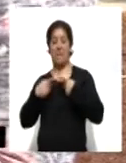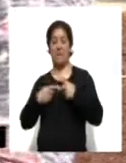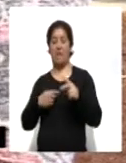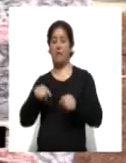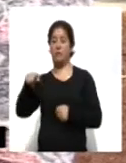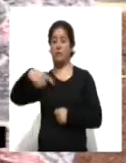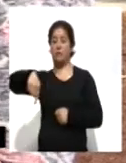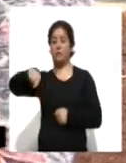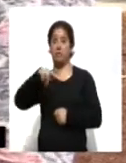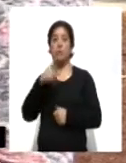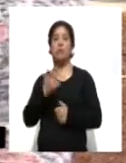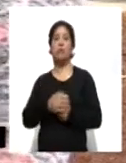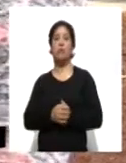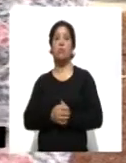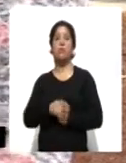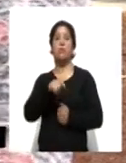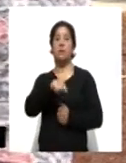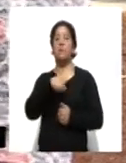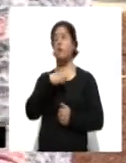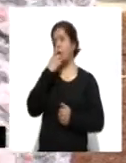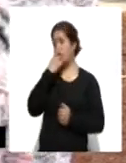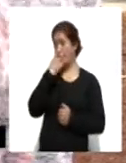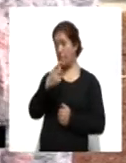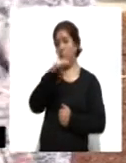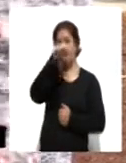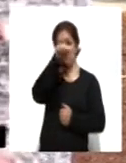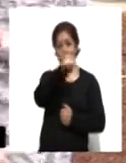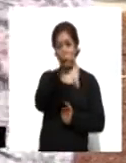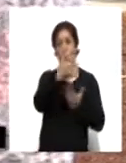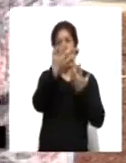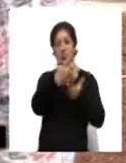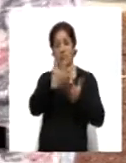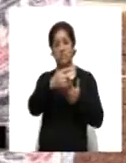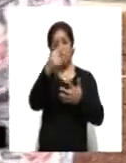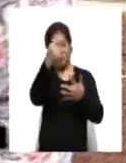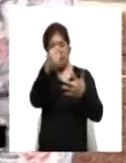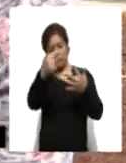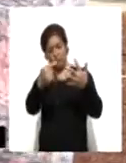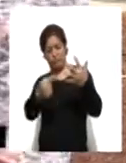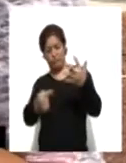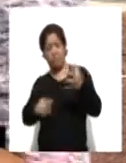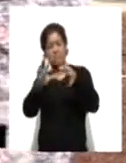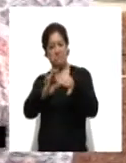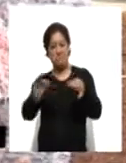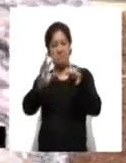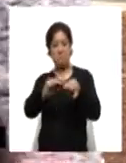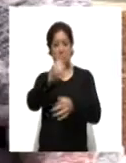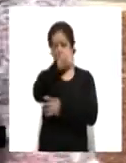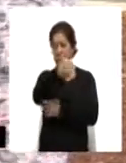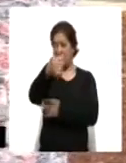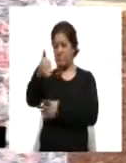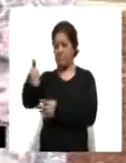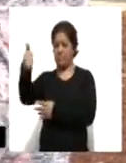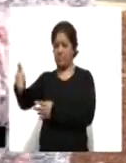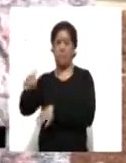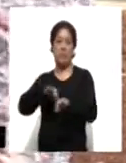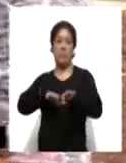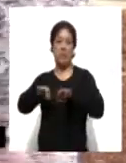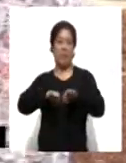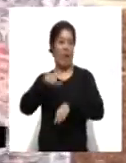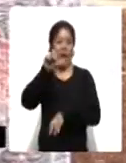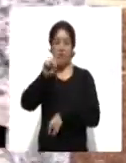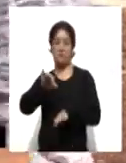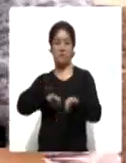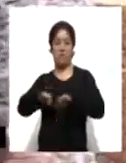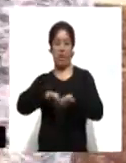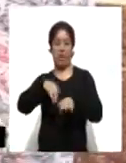a cada quien les fuimos diciendo, pues tú te toca hacer esto, tú te toca otro y así, así nos fuimos cada quien repartiendo